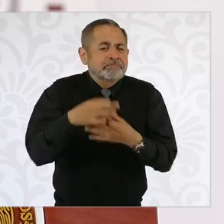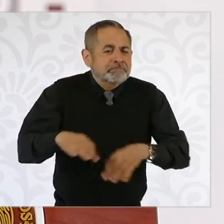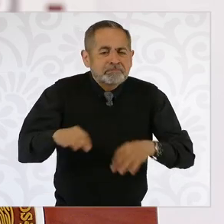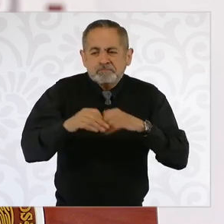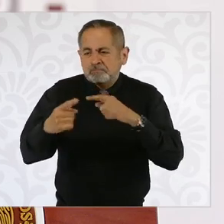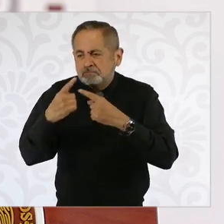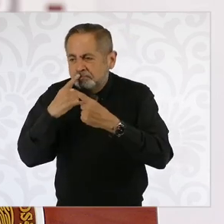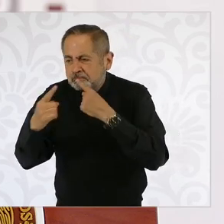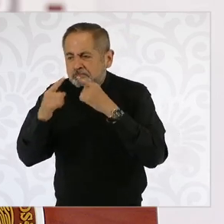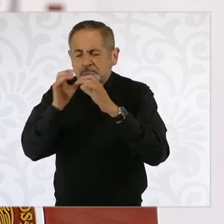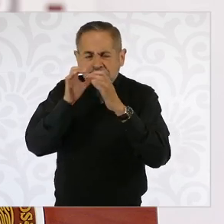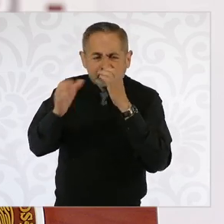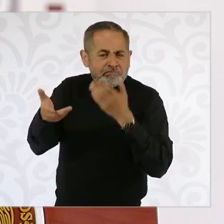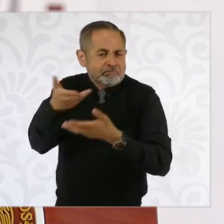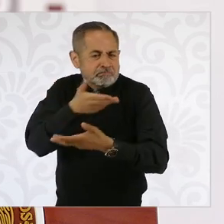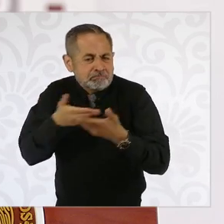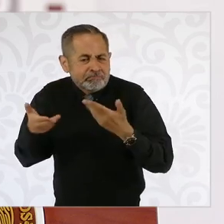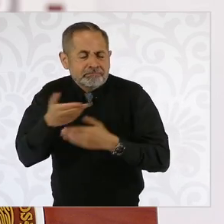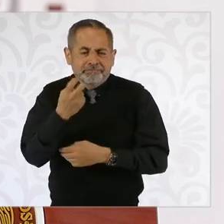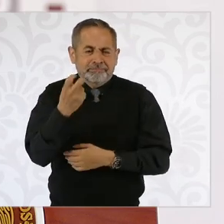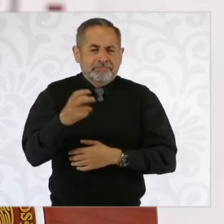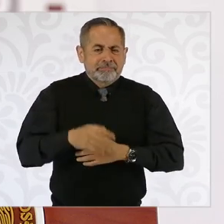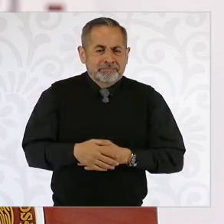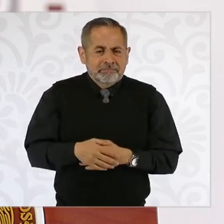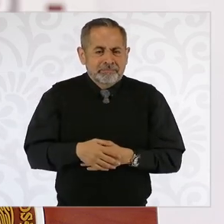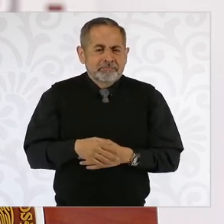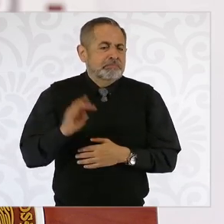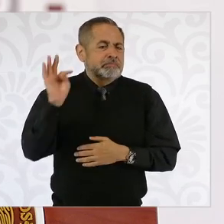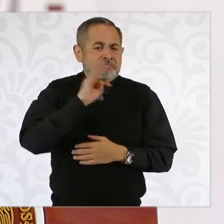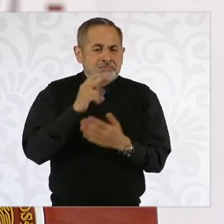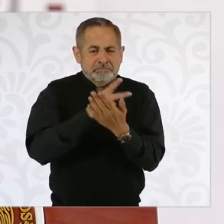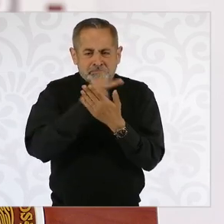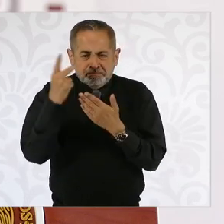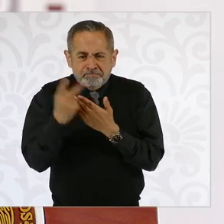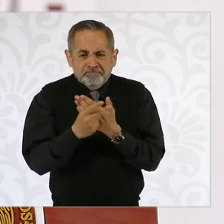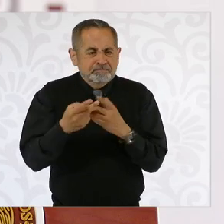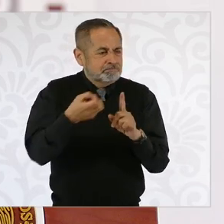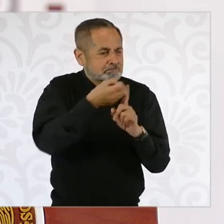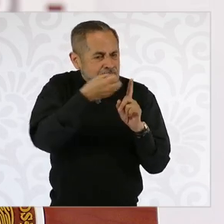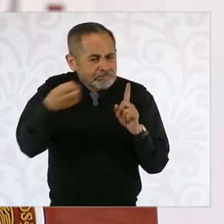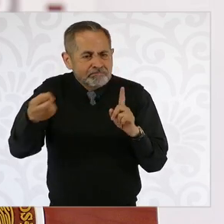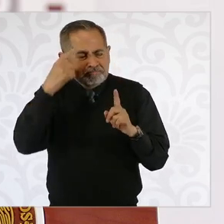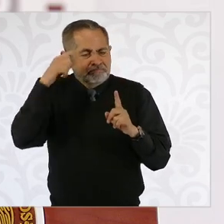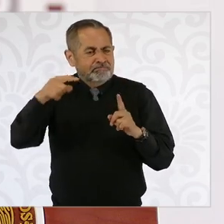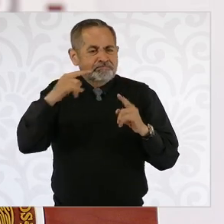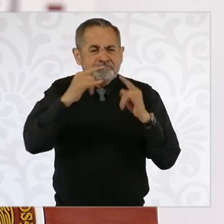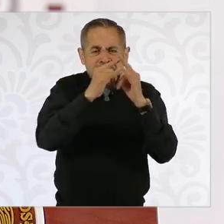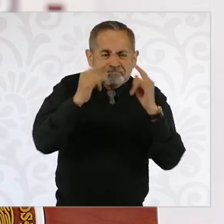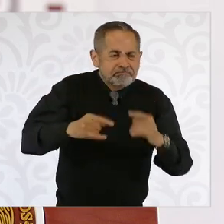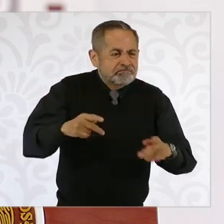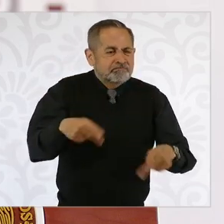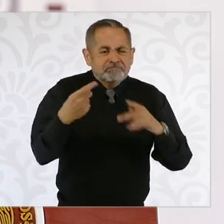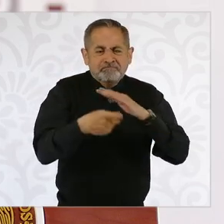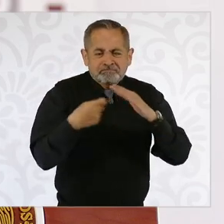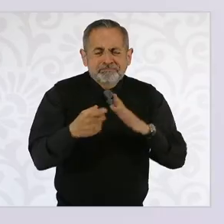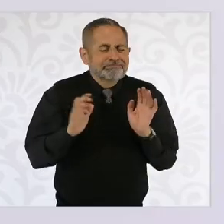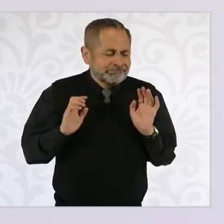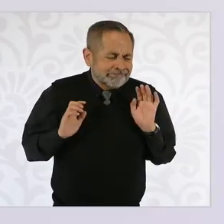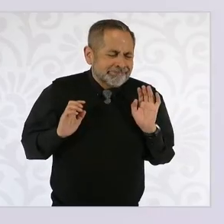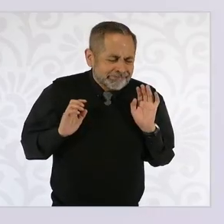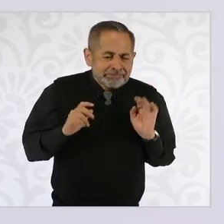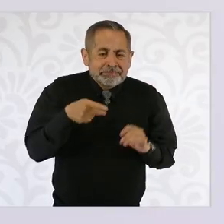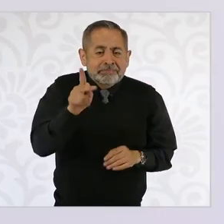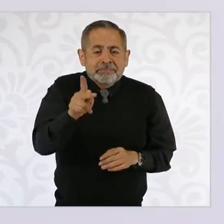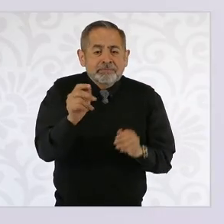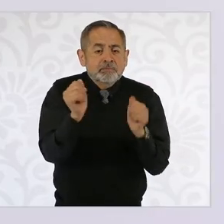encima de todo. Puede haber un programa de ordenamiento de comercio en vía pública, pero es a través del